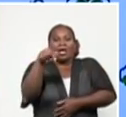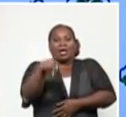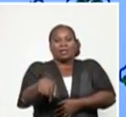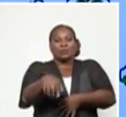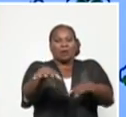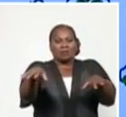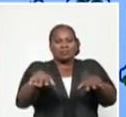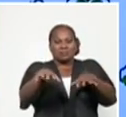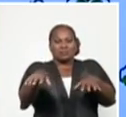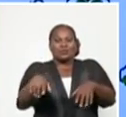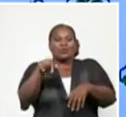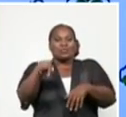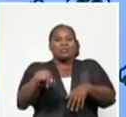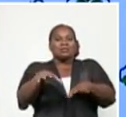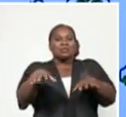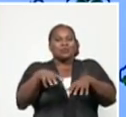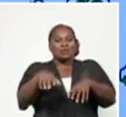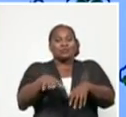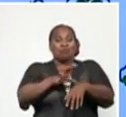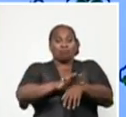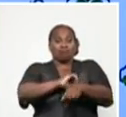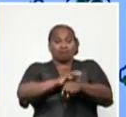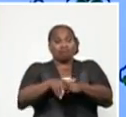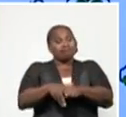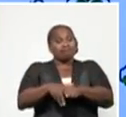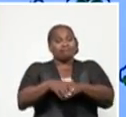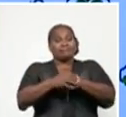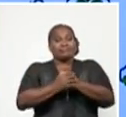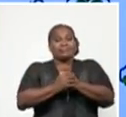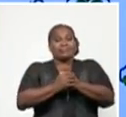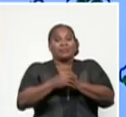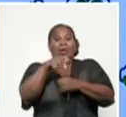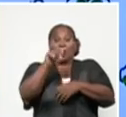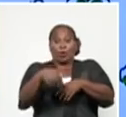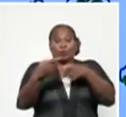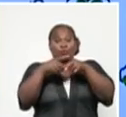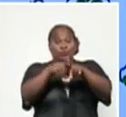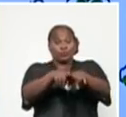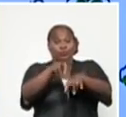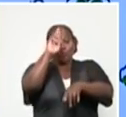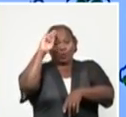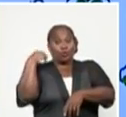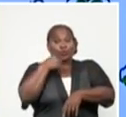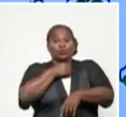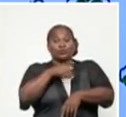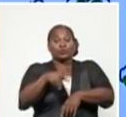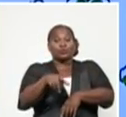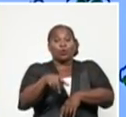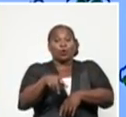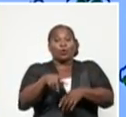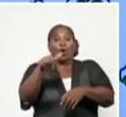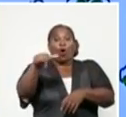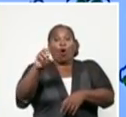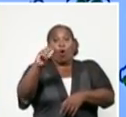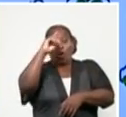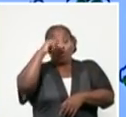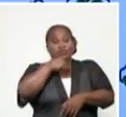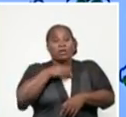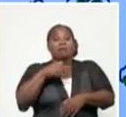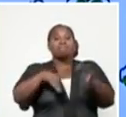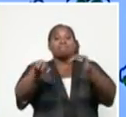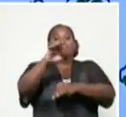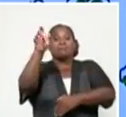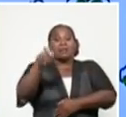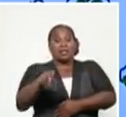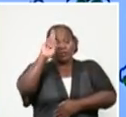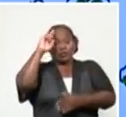epidemiológica del país frente a la COVID-19. Hoy nos acompaña el doctor José Ángel Portal Miranda, ministro de Salud Pública, y el doctor